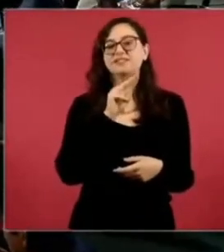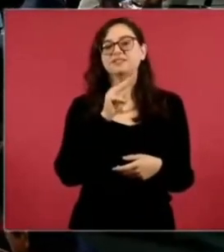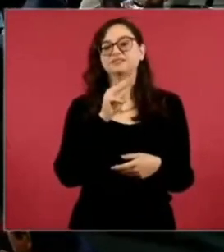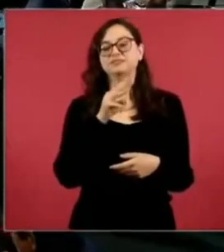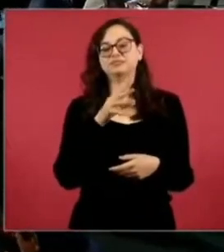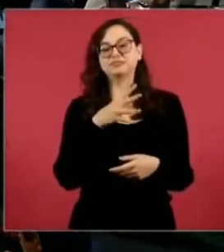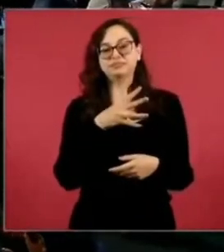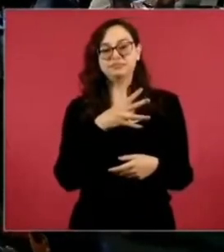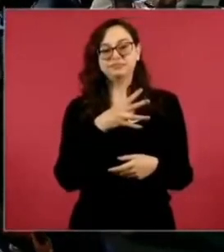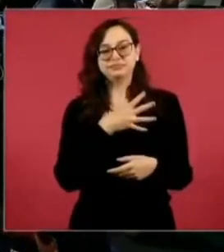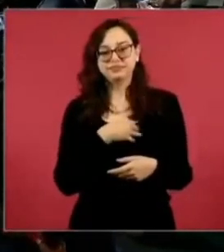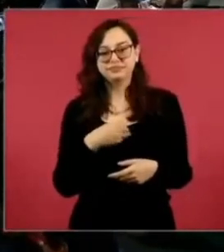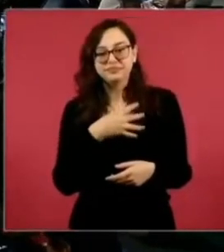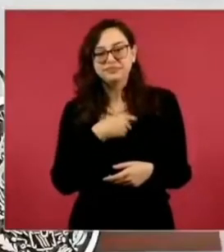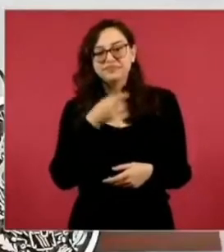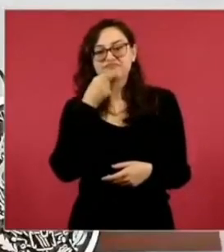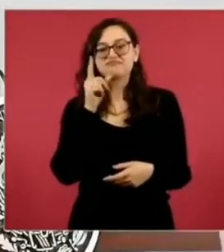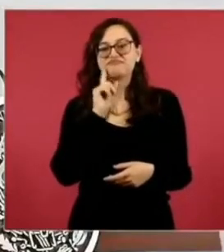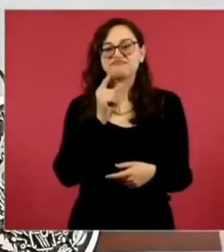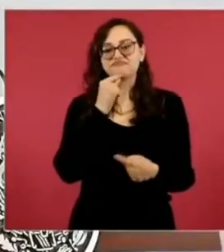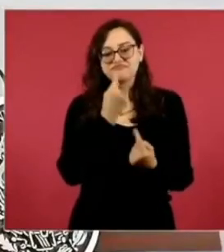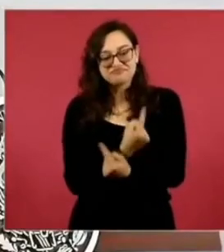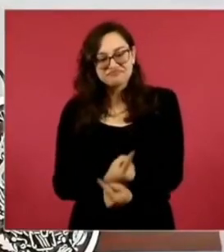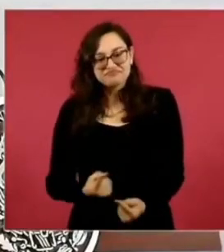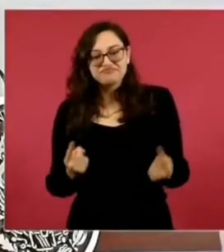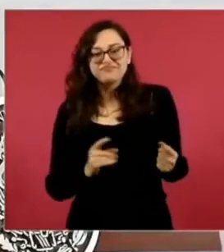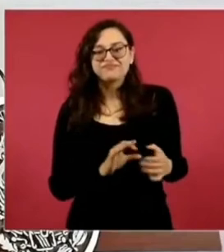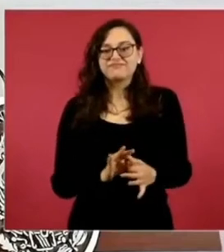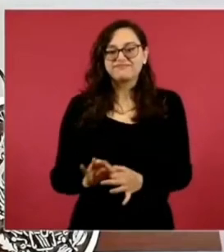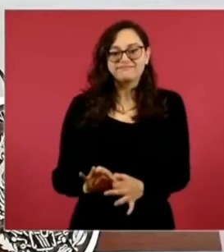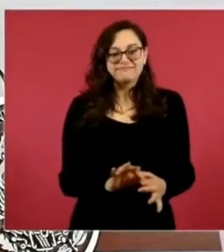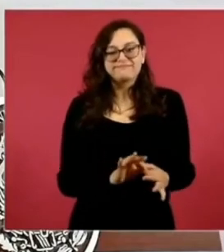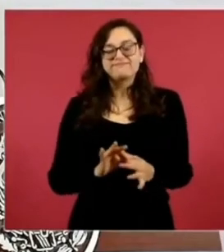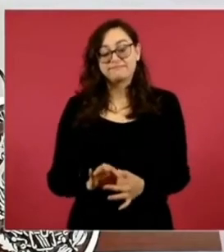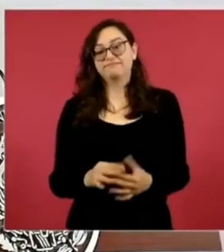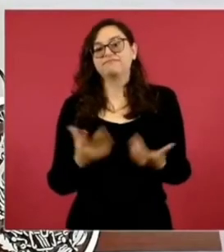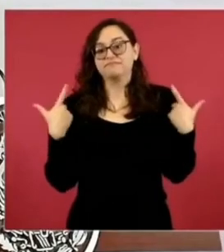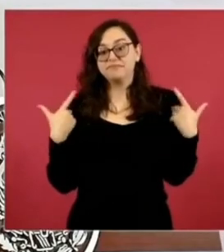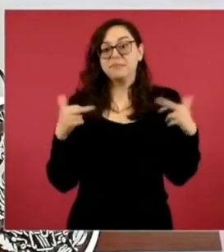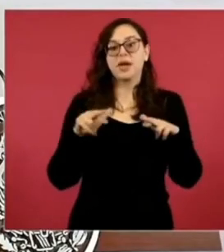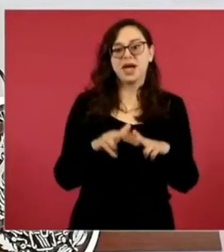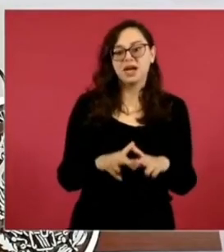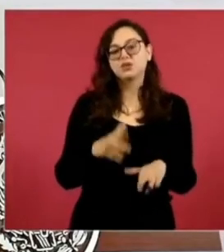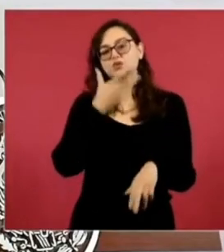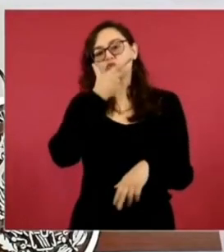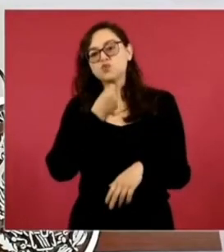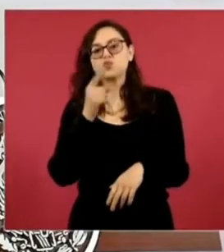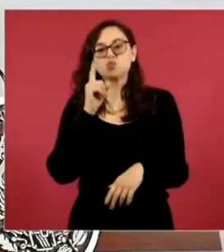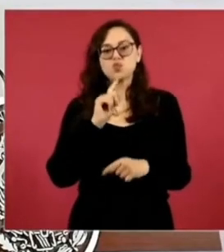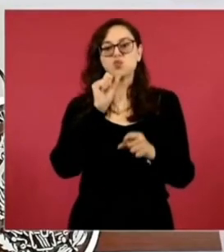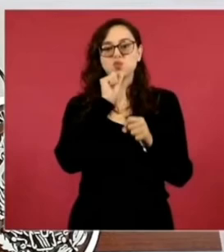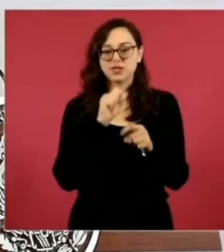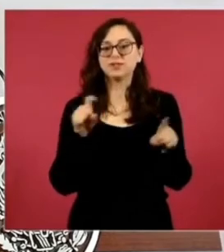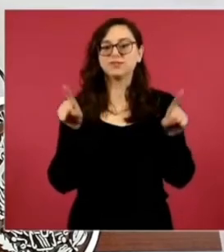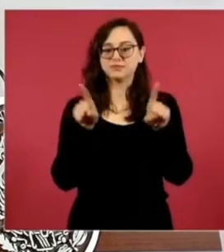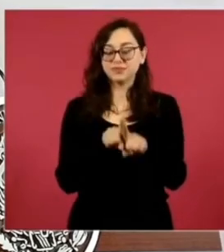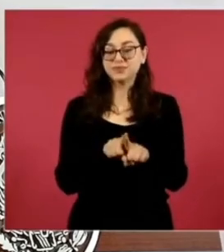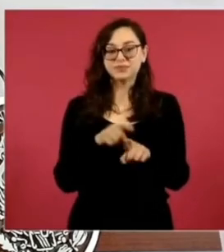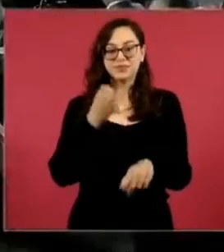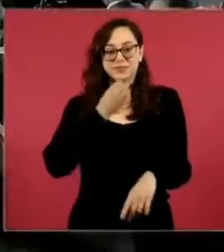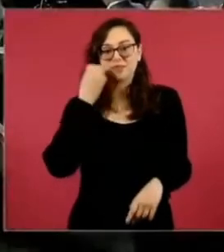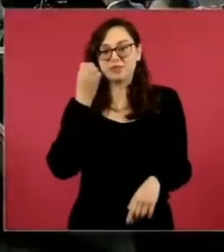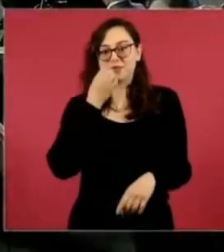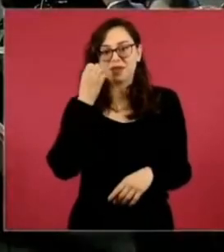con niñas y con niños y desde luego con maestras y maestros. La escuela,